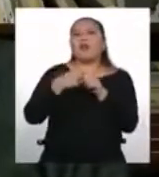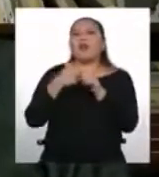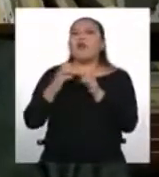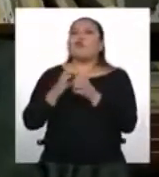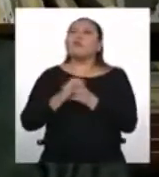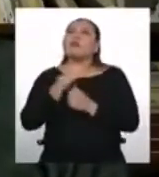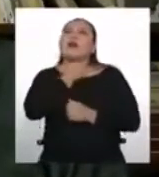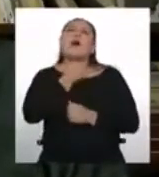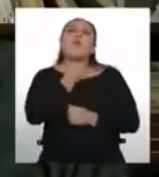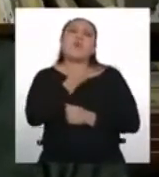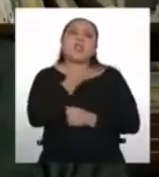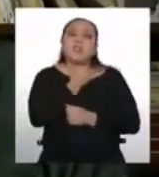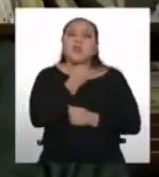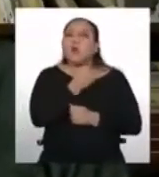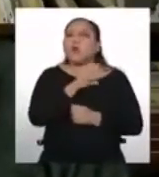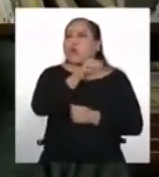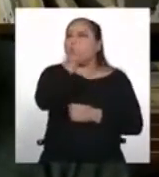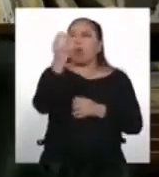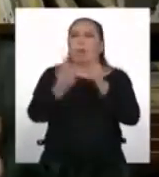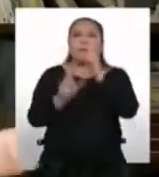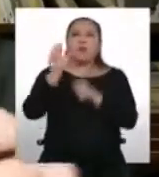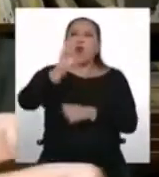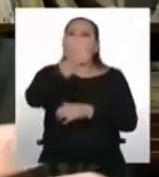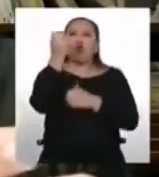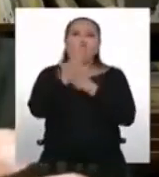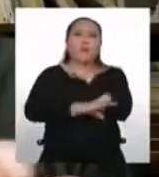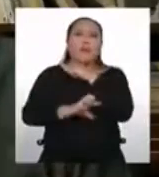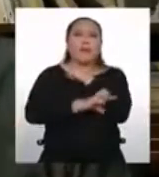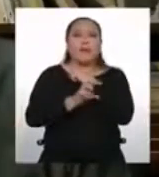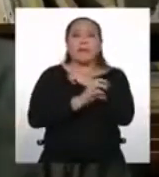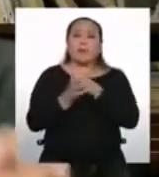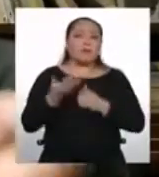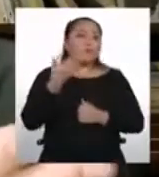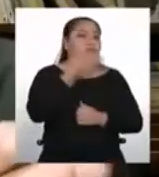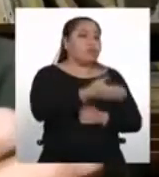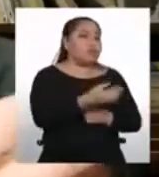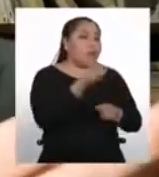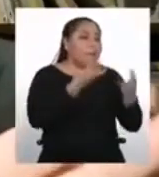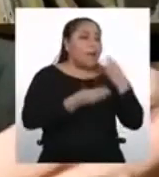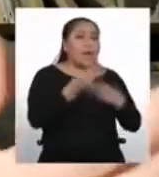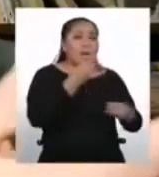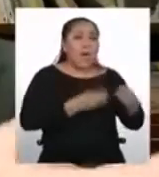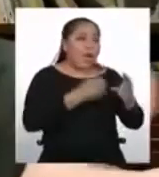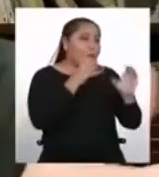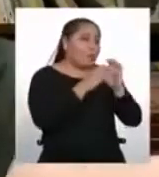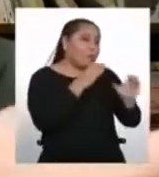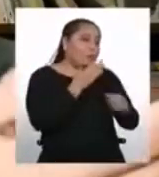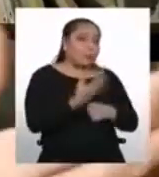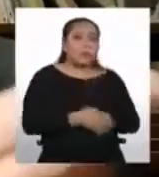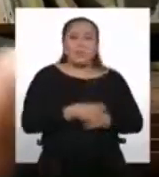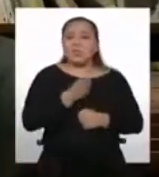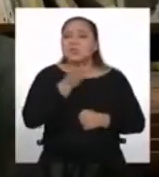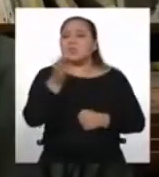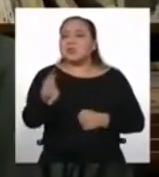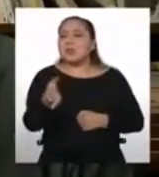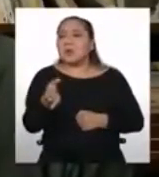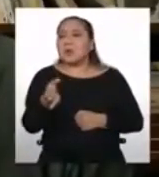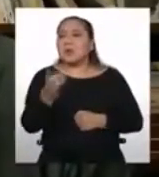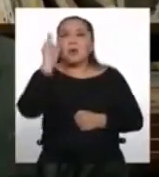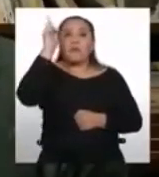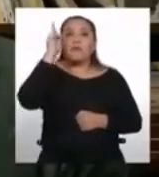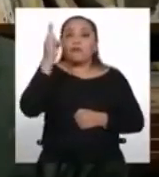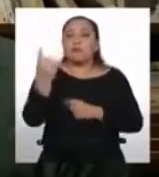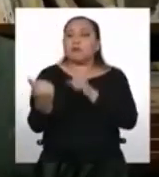con gente de otros países, me comunico con la señora del mercado, me comunico con mi